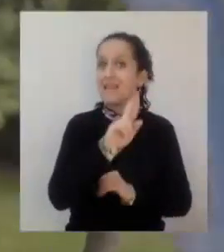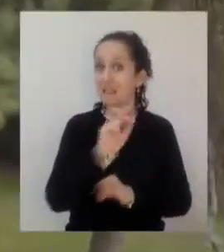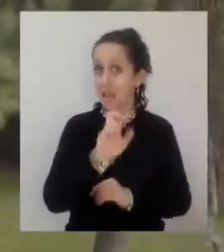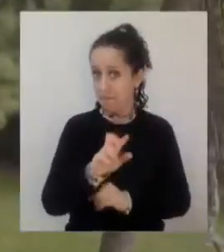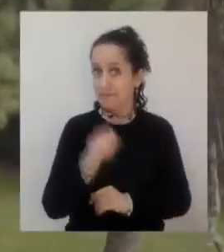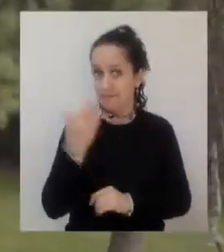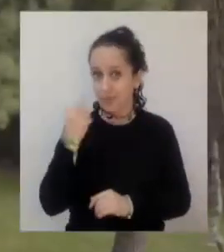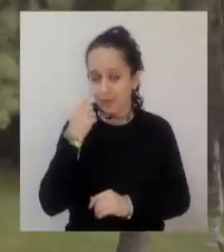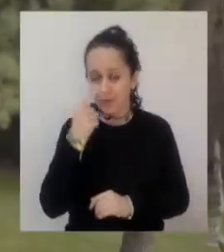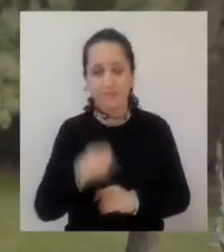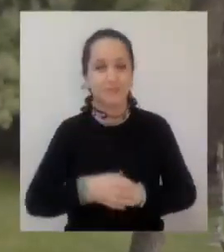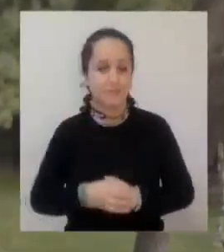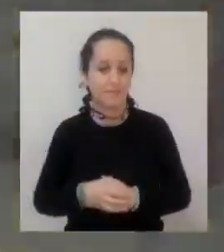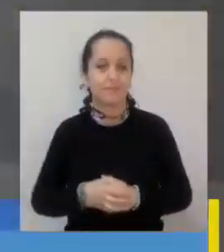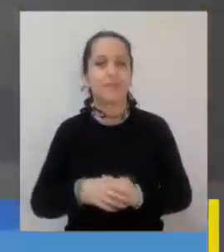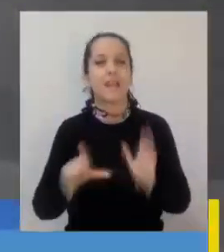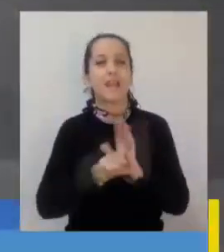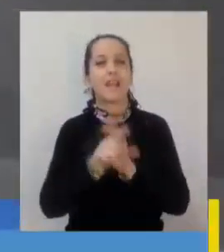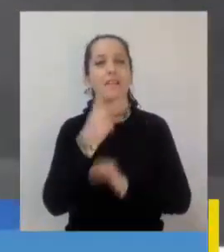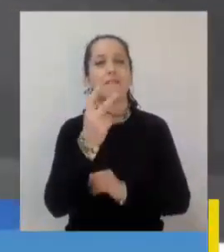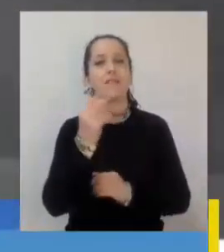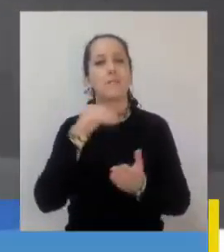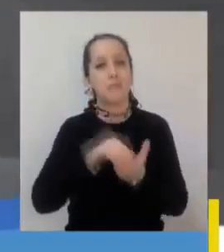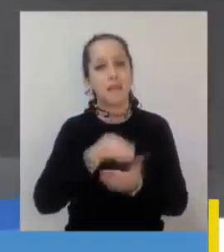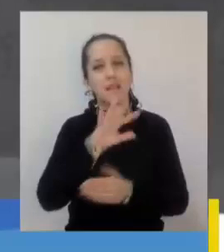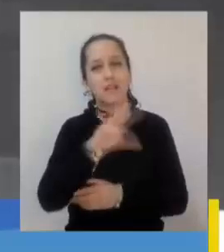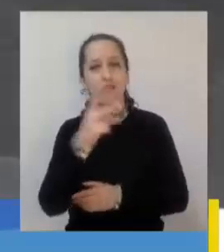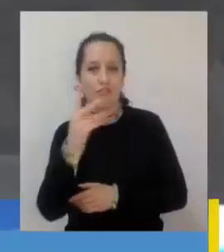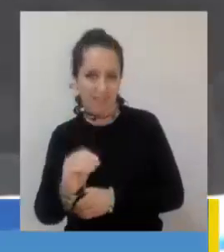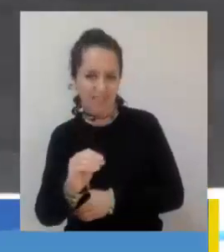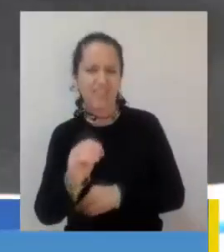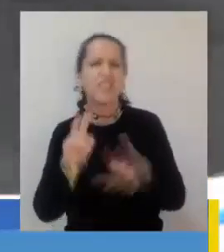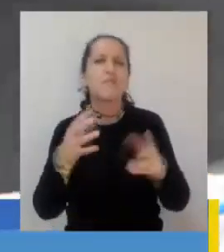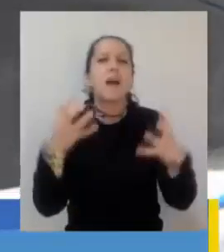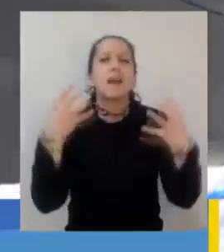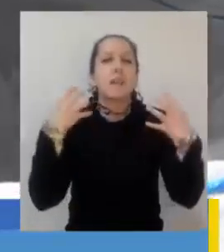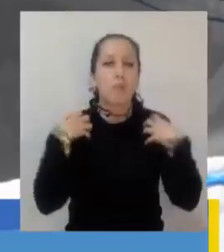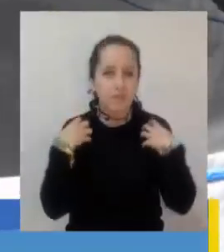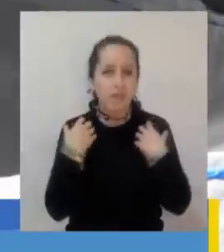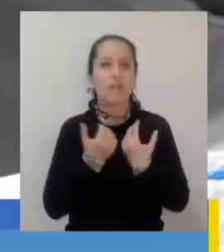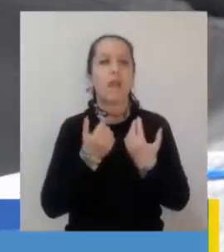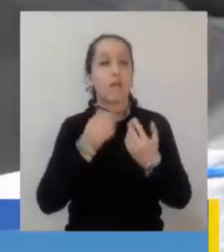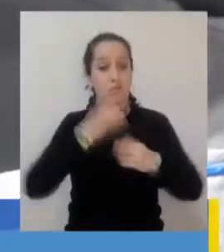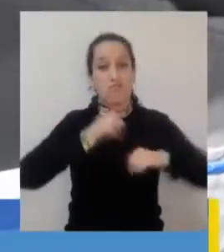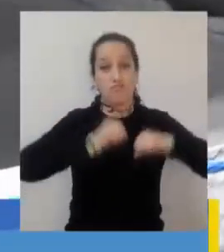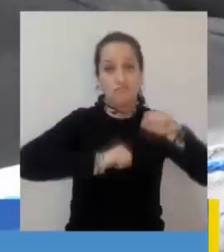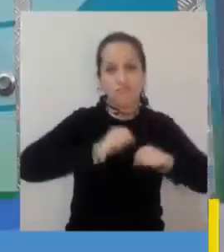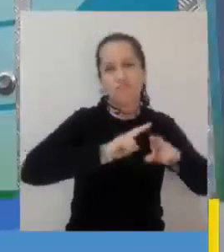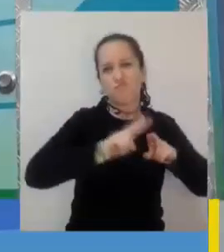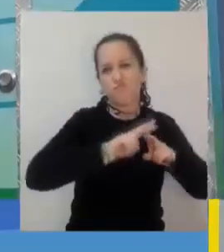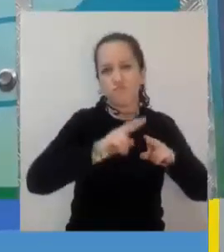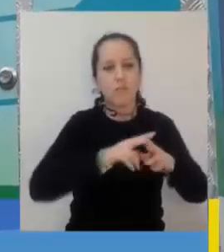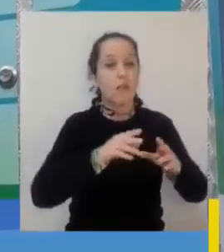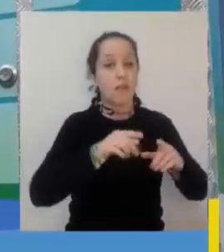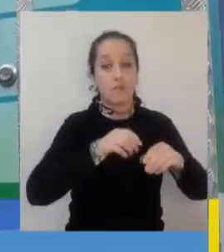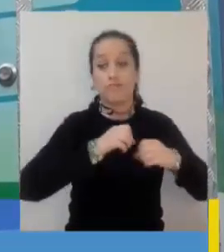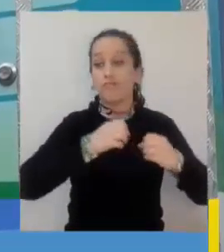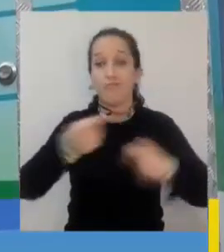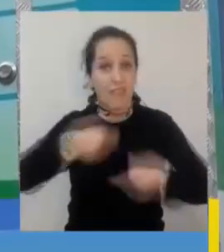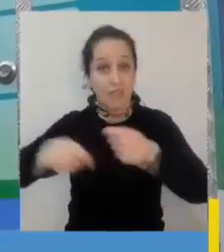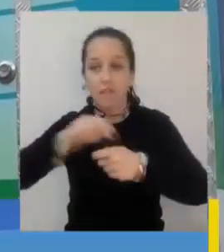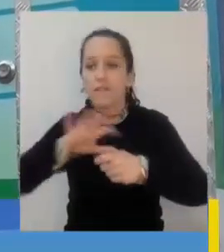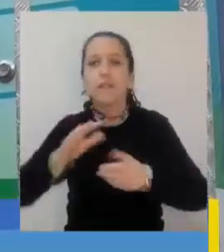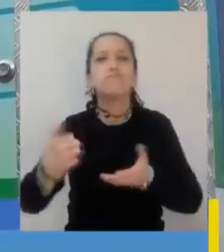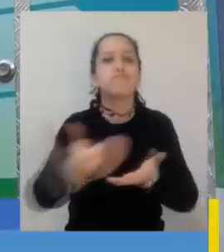En el marco de la Ley 20.520 de Responsabilidad Extendida al Productor, o más conocida como Ley REP,